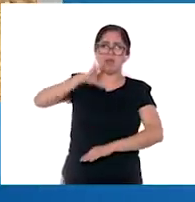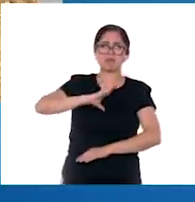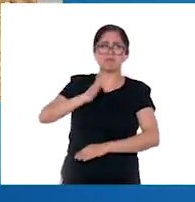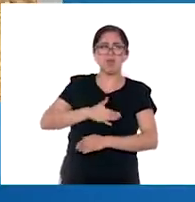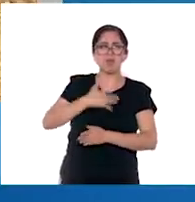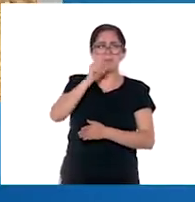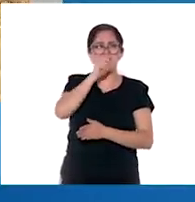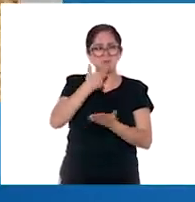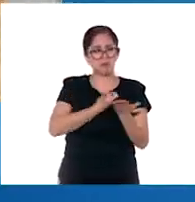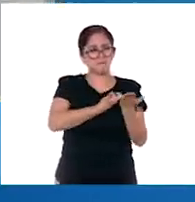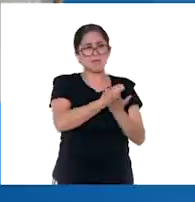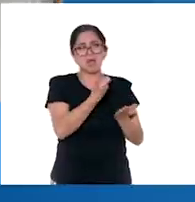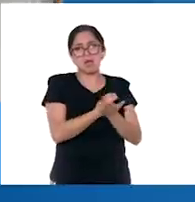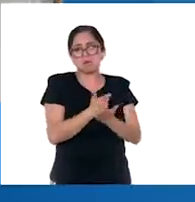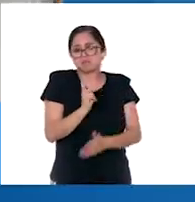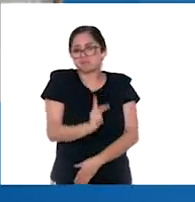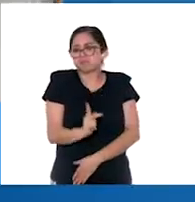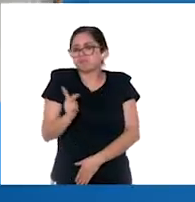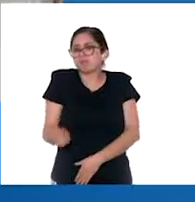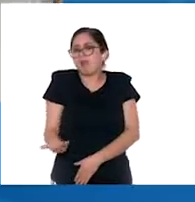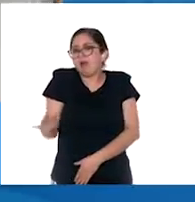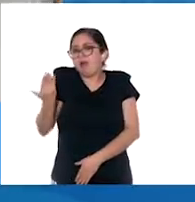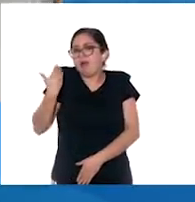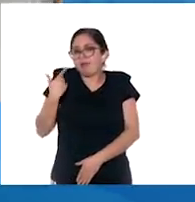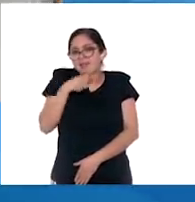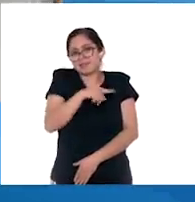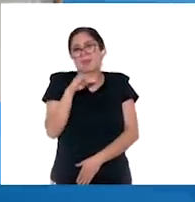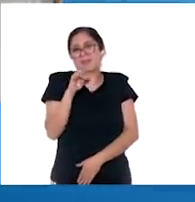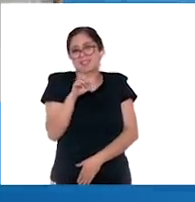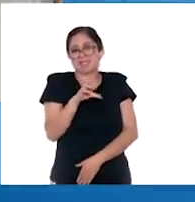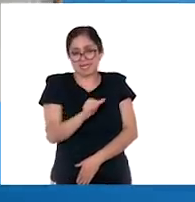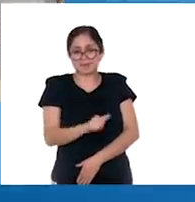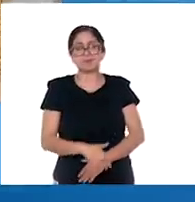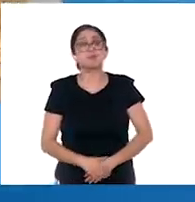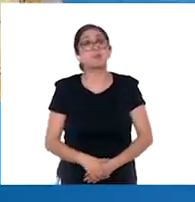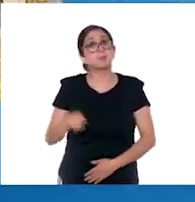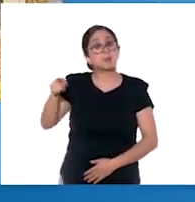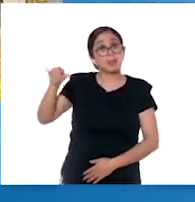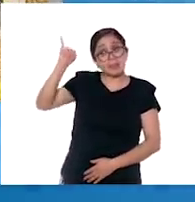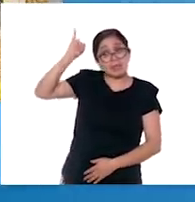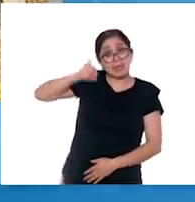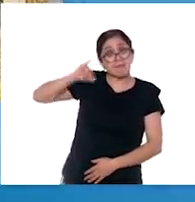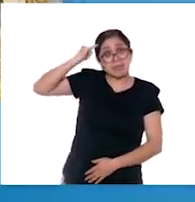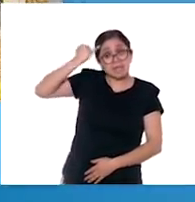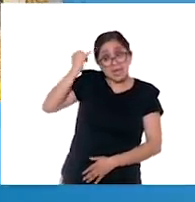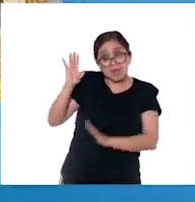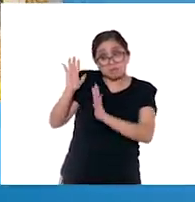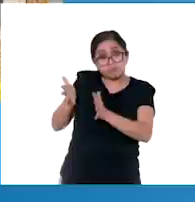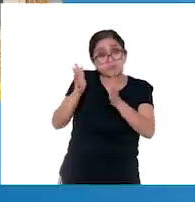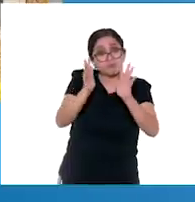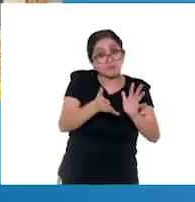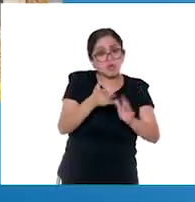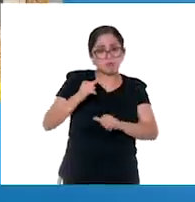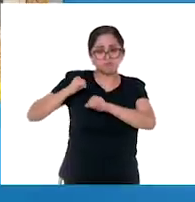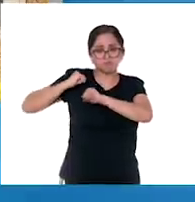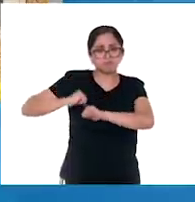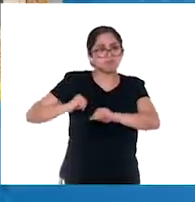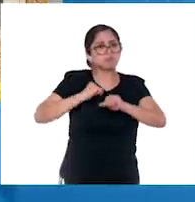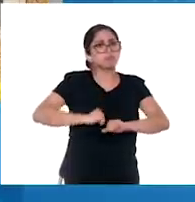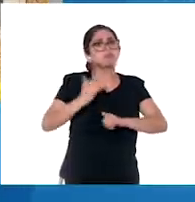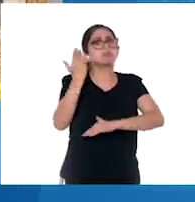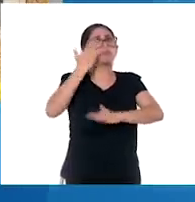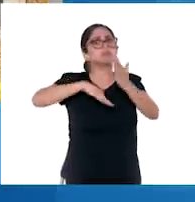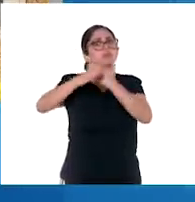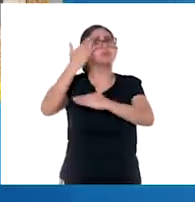acostumbraban pagar al Imperio Mexica. Al mantener el poder de los antiguos caciques y jefes indígenas, las encomiendas fueron exitosas y